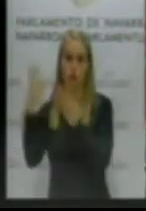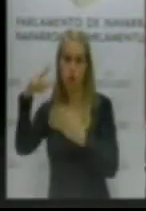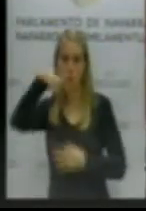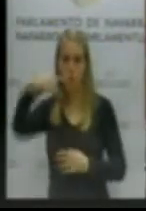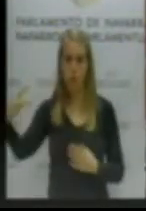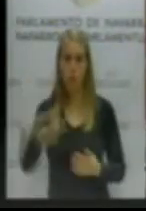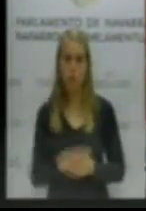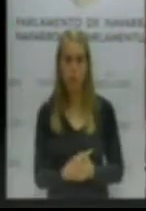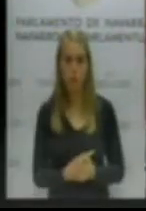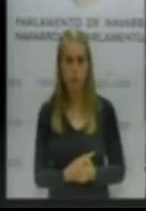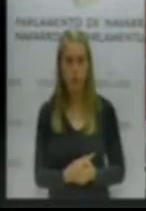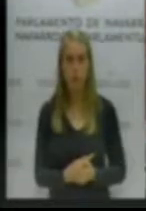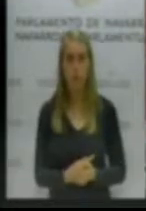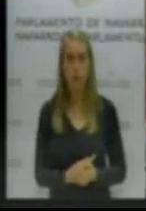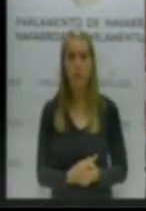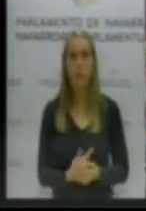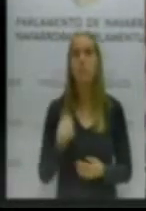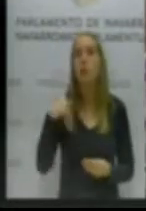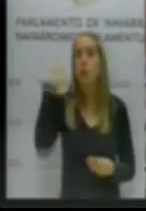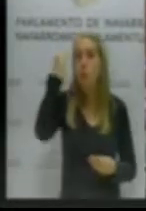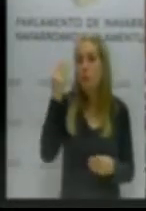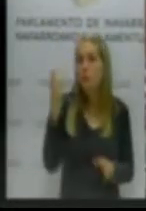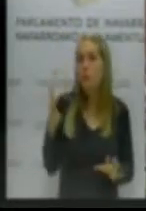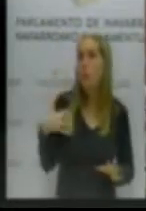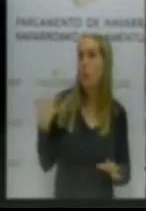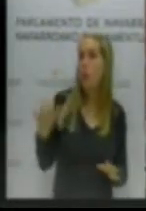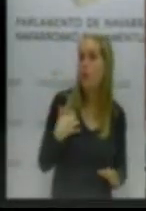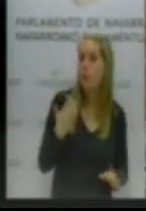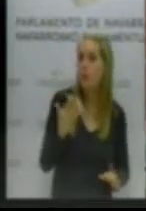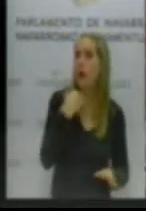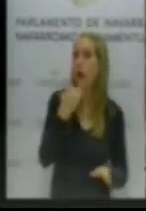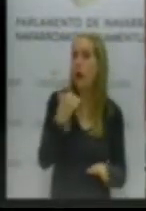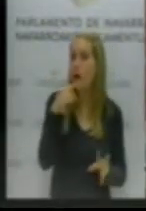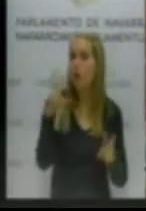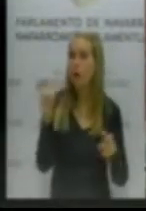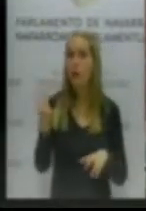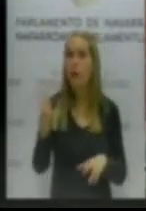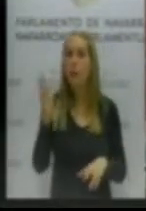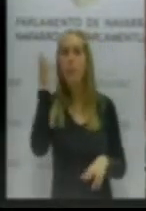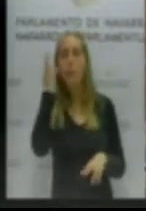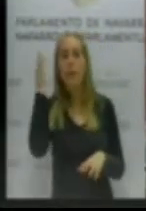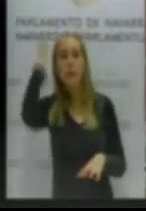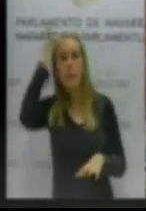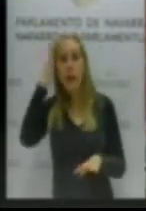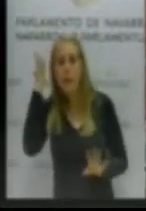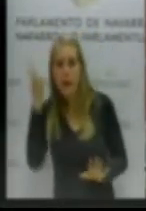Y luego me ha parecido que a usted le molestaba que yo hablara de las viudas navarras.